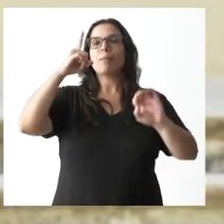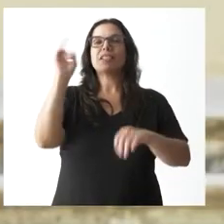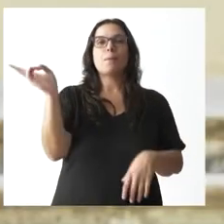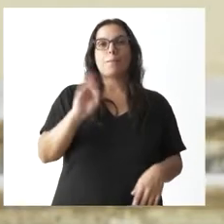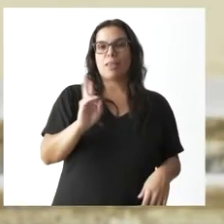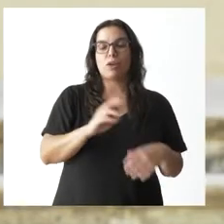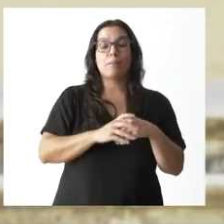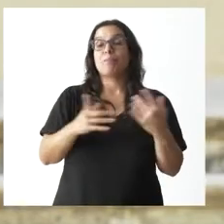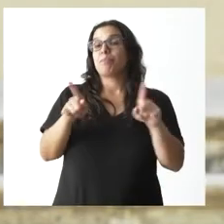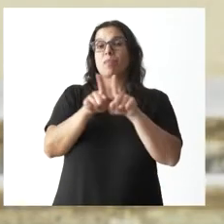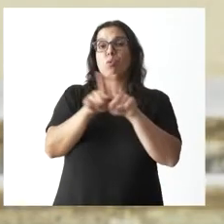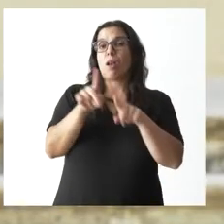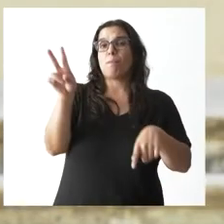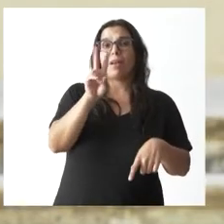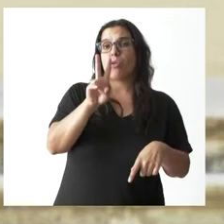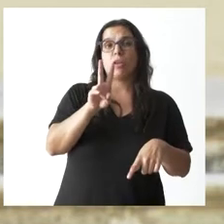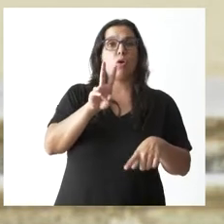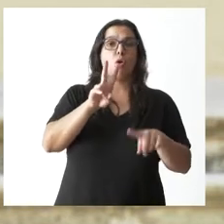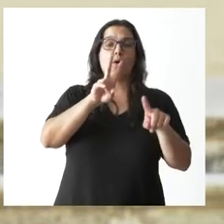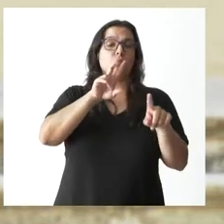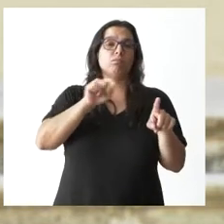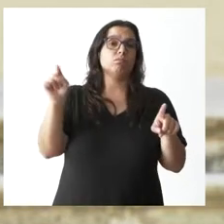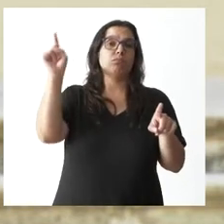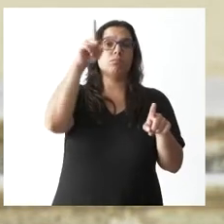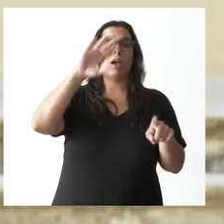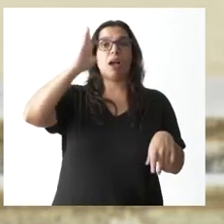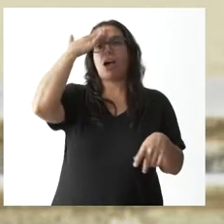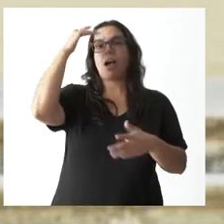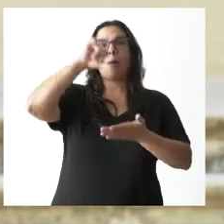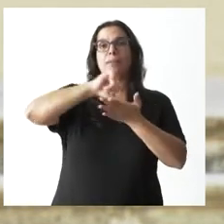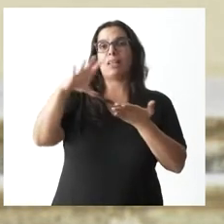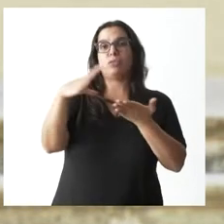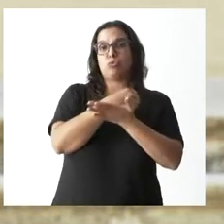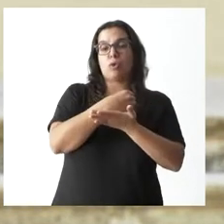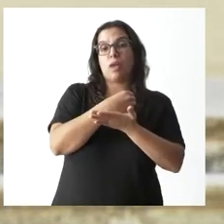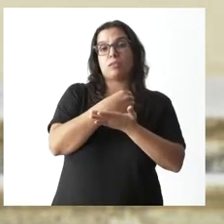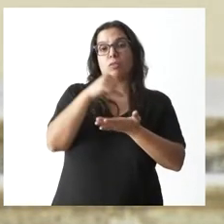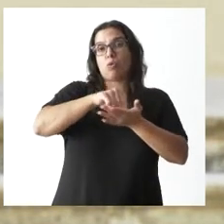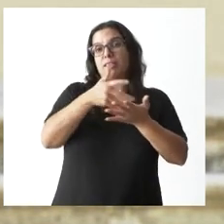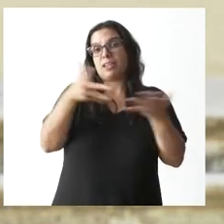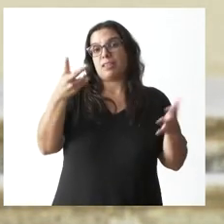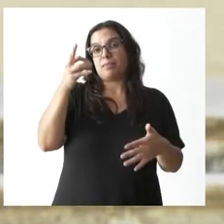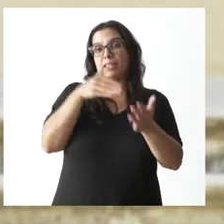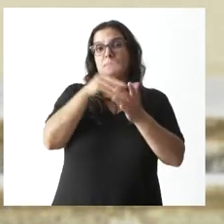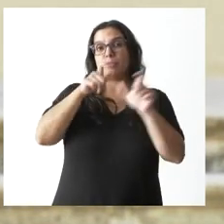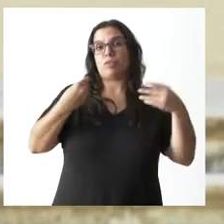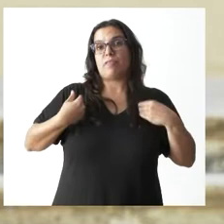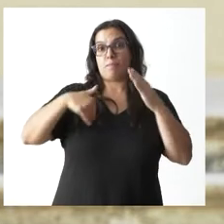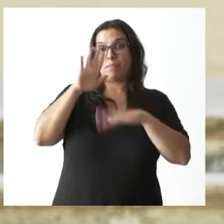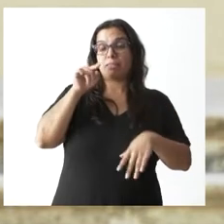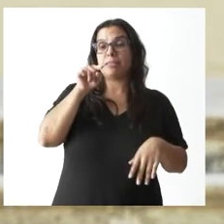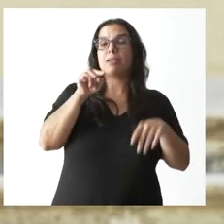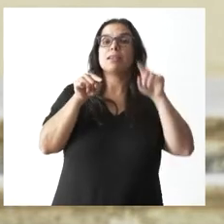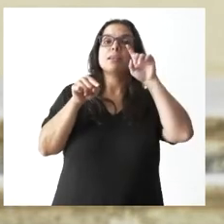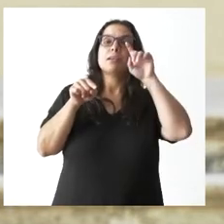Valladolid, en todas las capitales y ciudades de más de 20.000 habitantes, eso